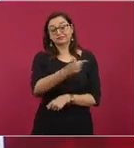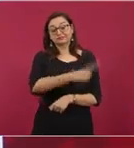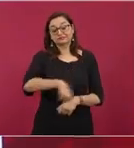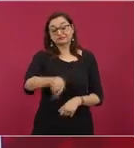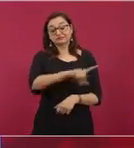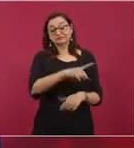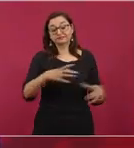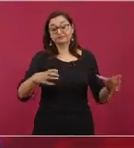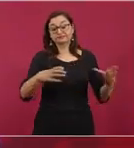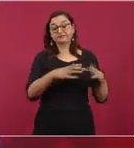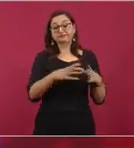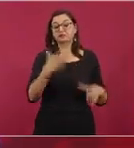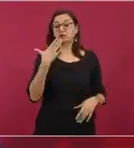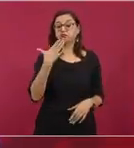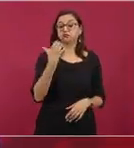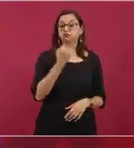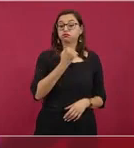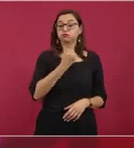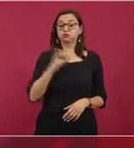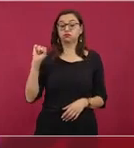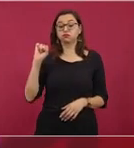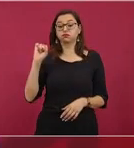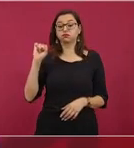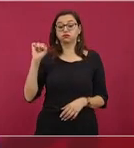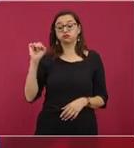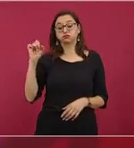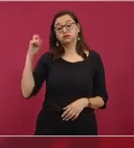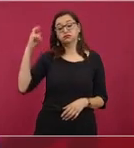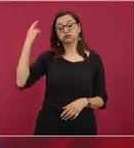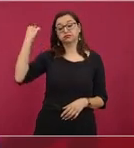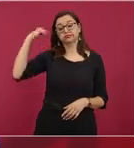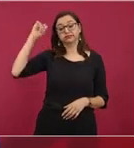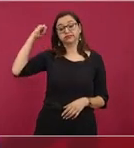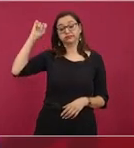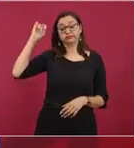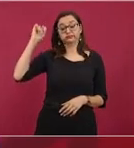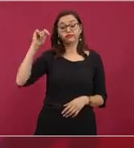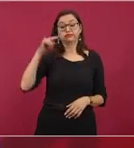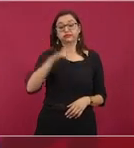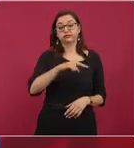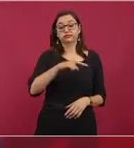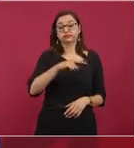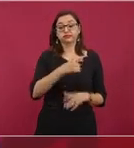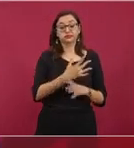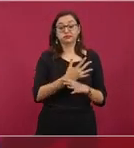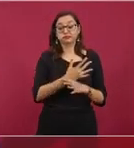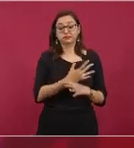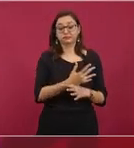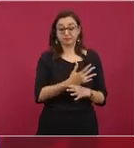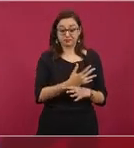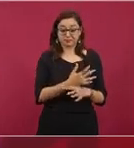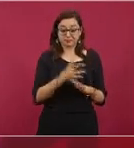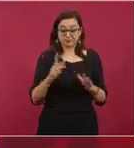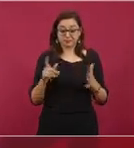hablando físico como dirían en mi pueblo que es fundamental